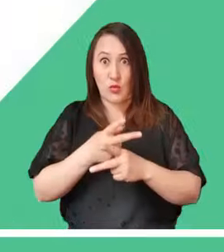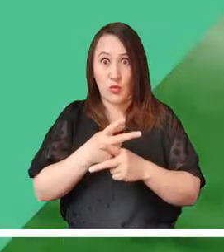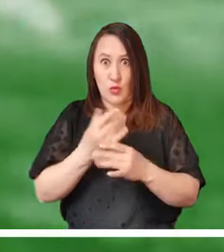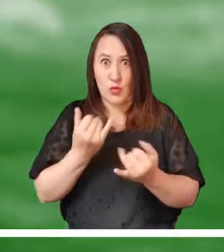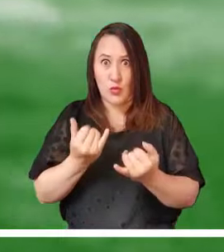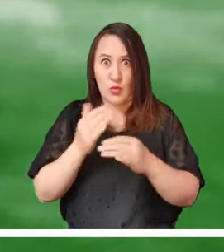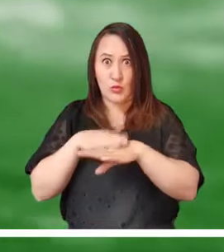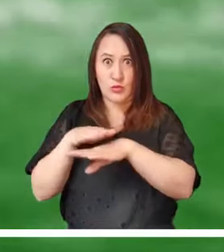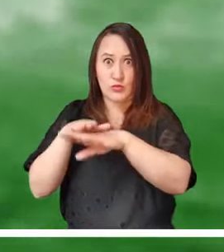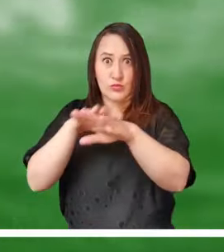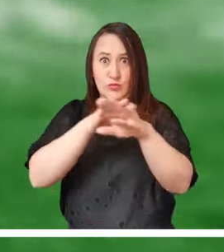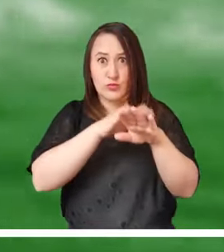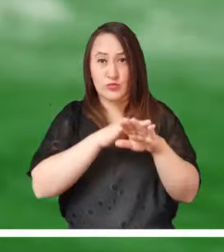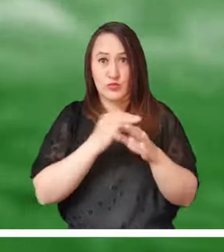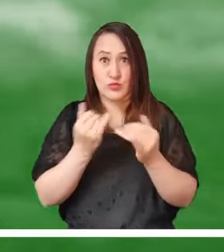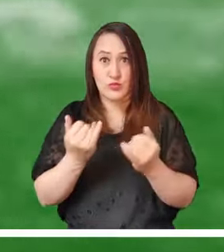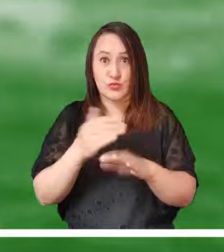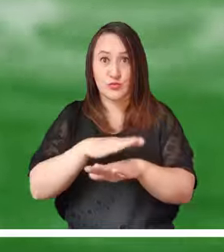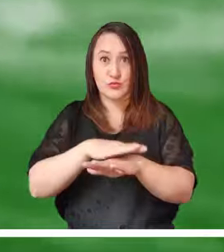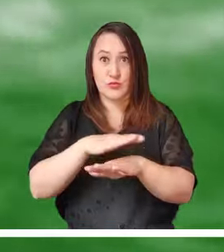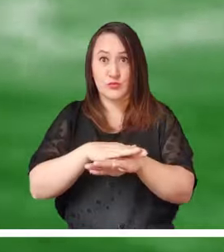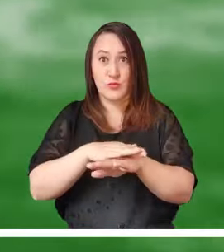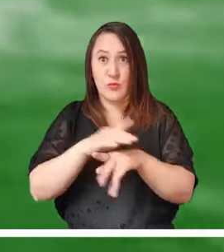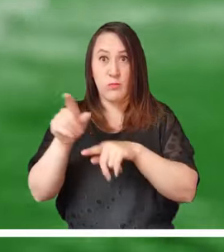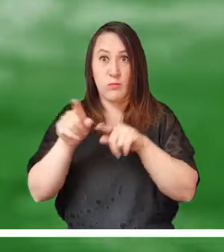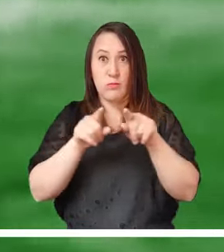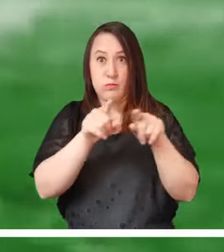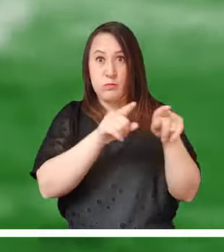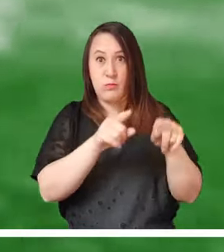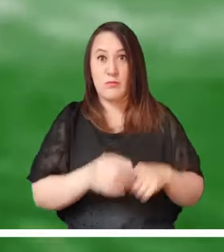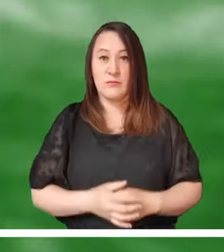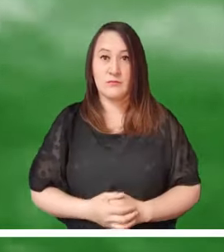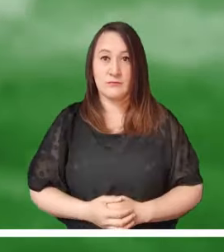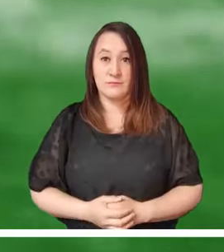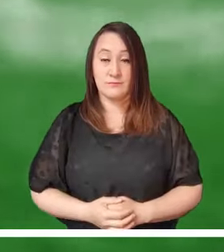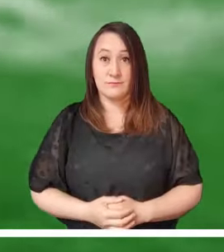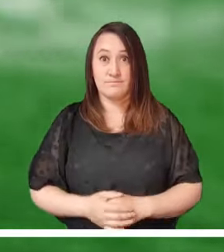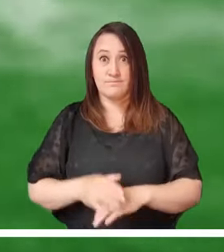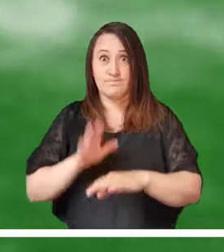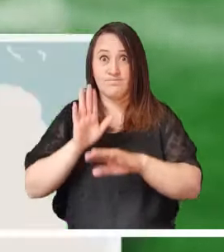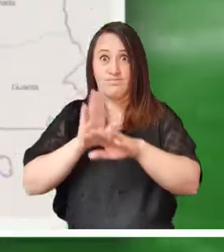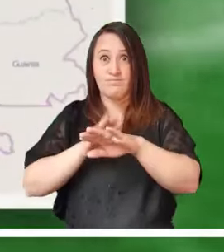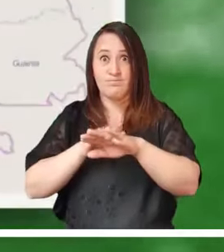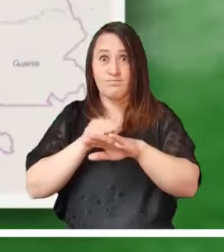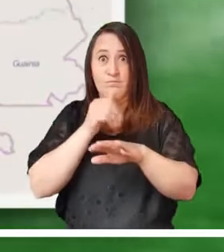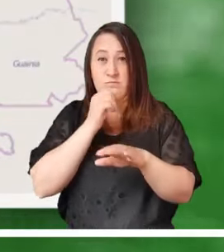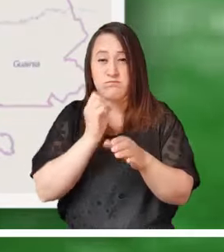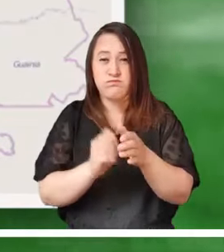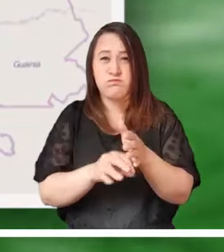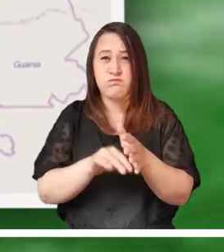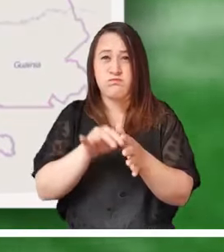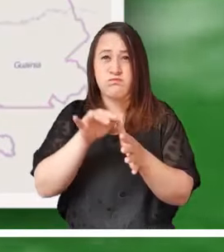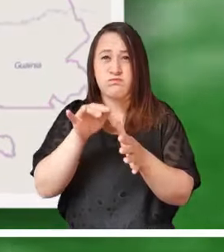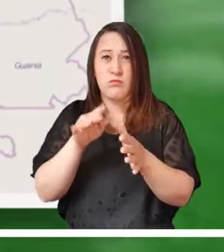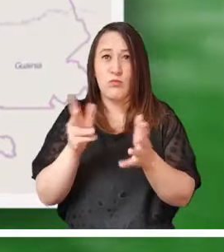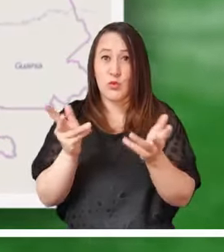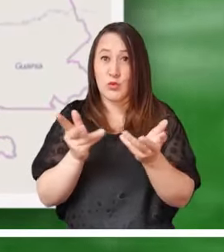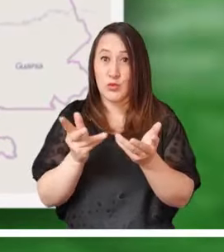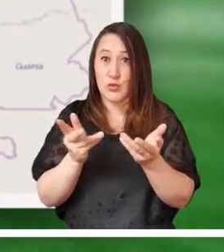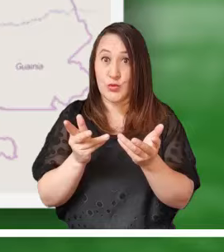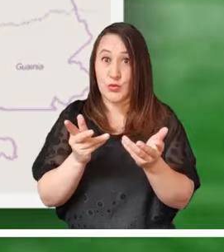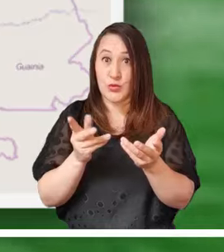Preste mucha atención al resumen de las alertas activas esta tarde en las diferentes regiones. Se alerta por